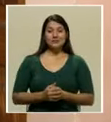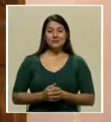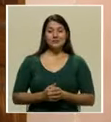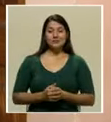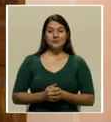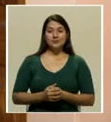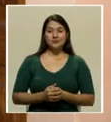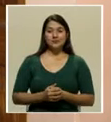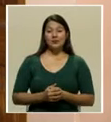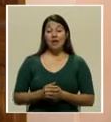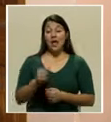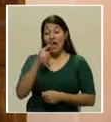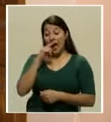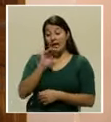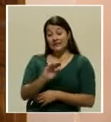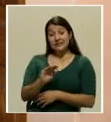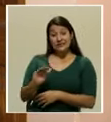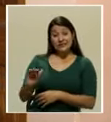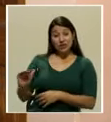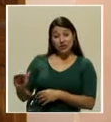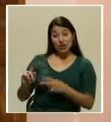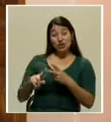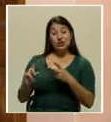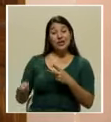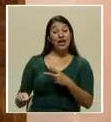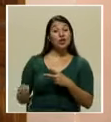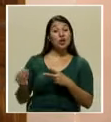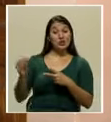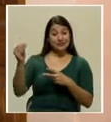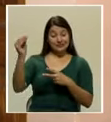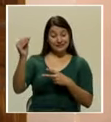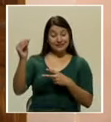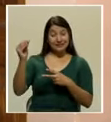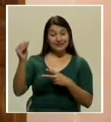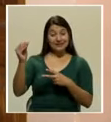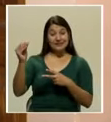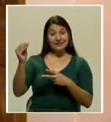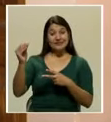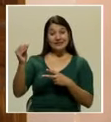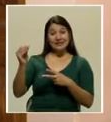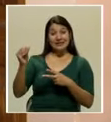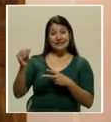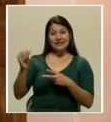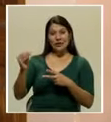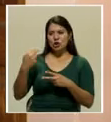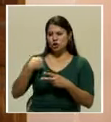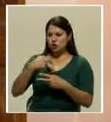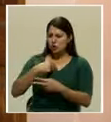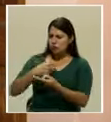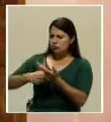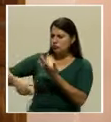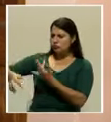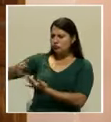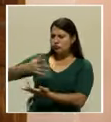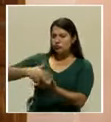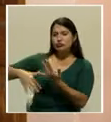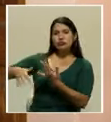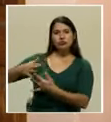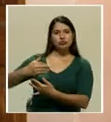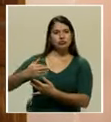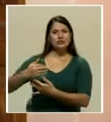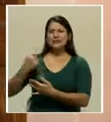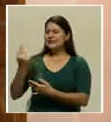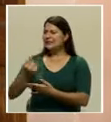Los niños y los adolescentes en esta interacción nos